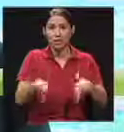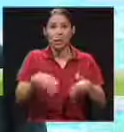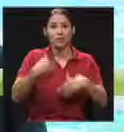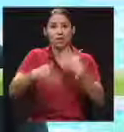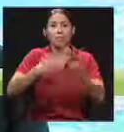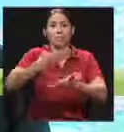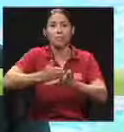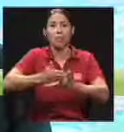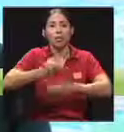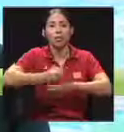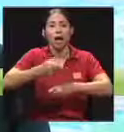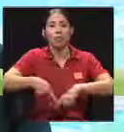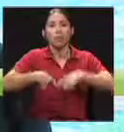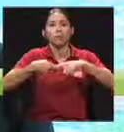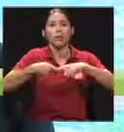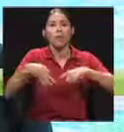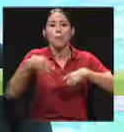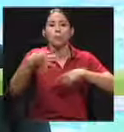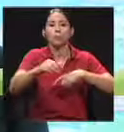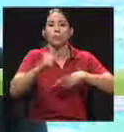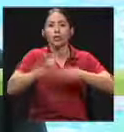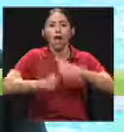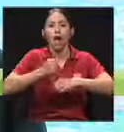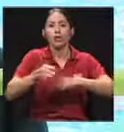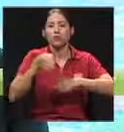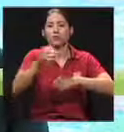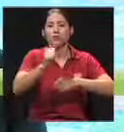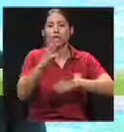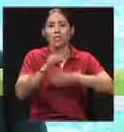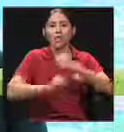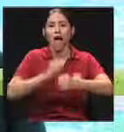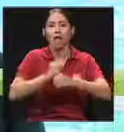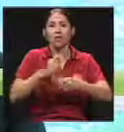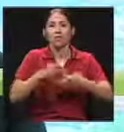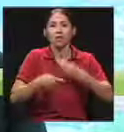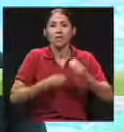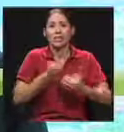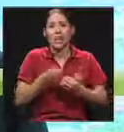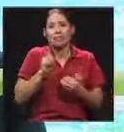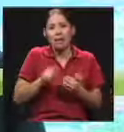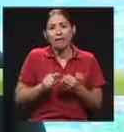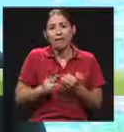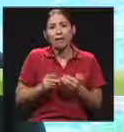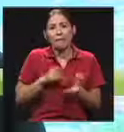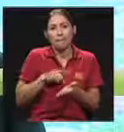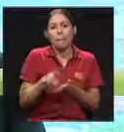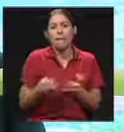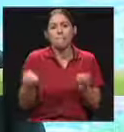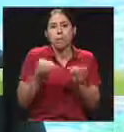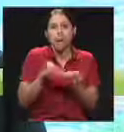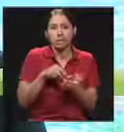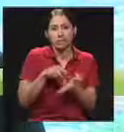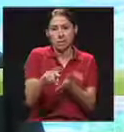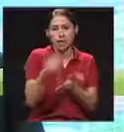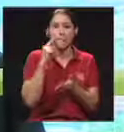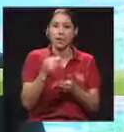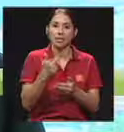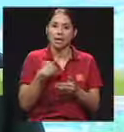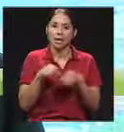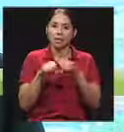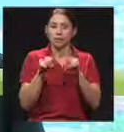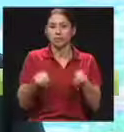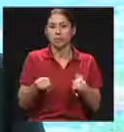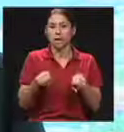personas que están en pensiones en los próximos 10, 15 años pues van a tener que echarse la mano a la bolsa y cotizar un poco más en el futuro si se quiere darle mayor